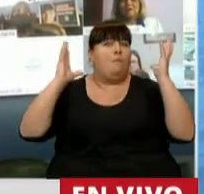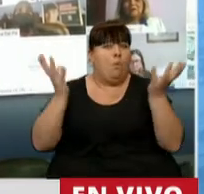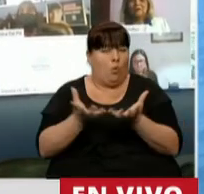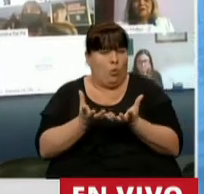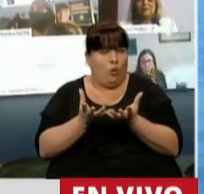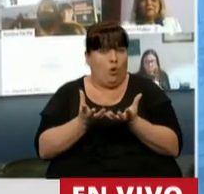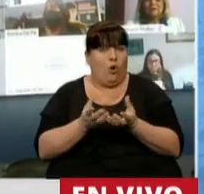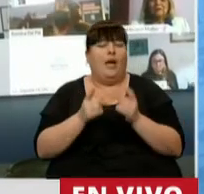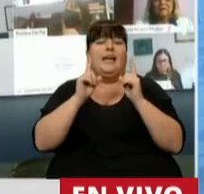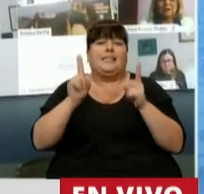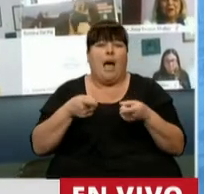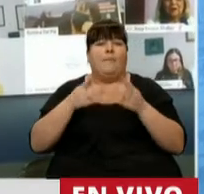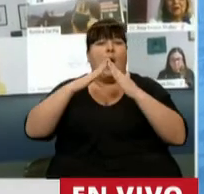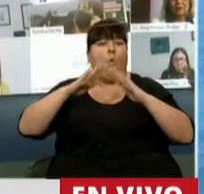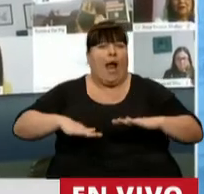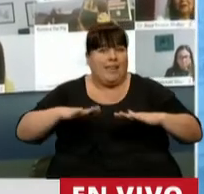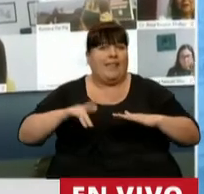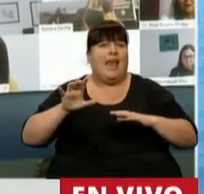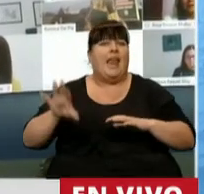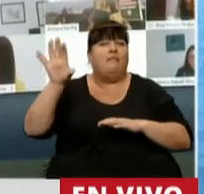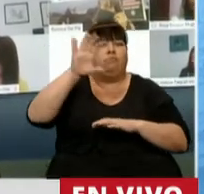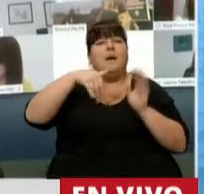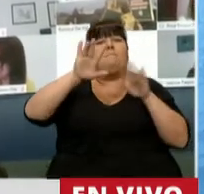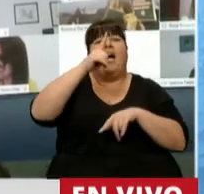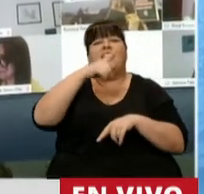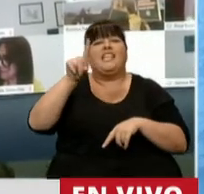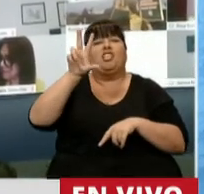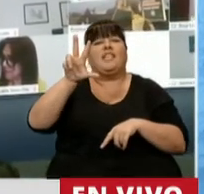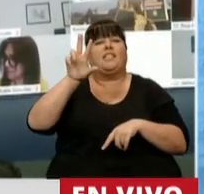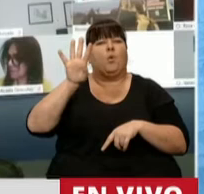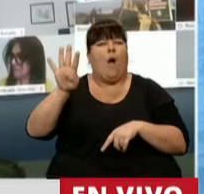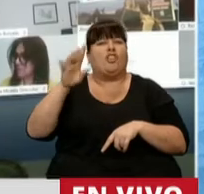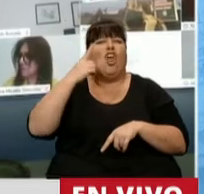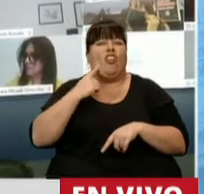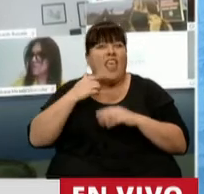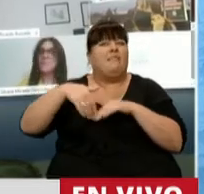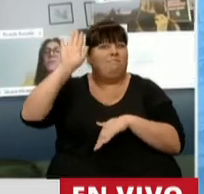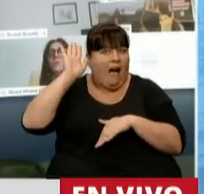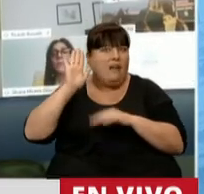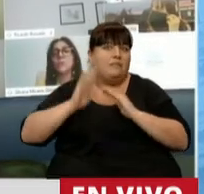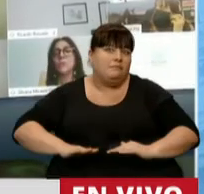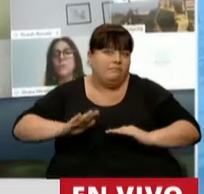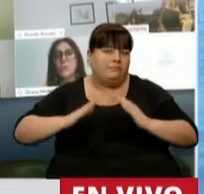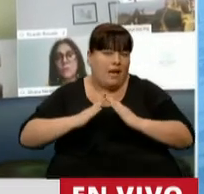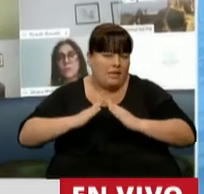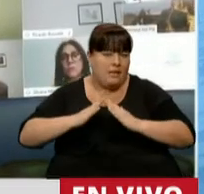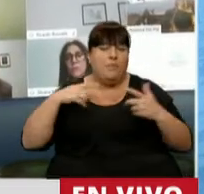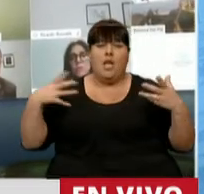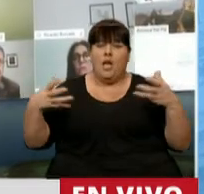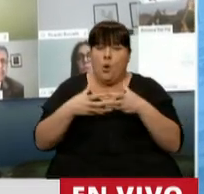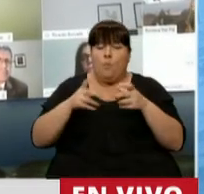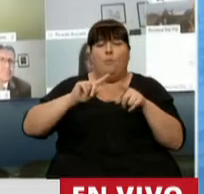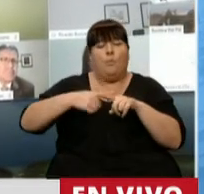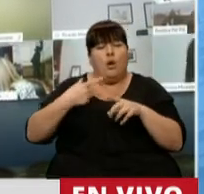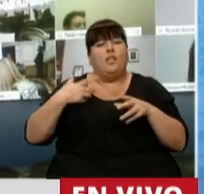y la cuarentena en muchas regiones de más de 134 días. Nuestro interbloque, de